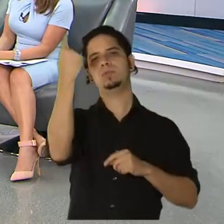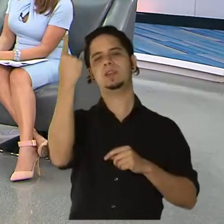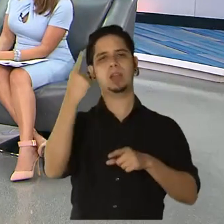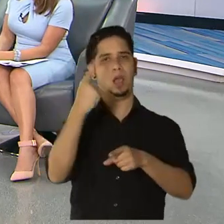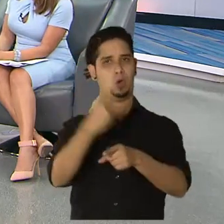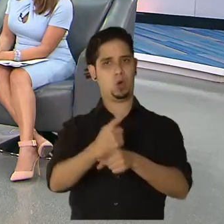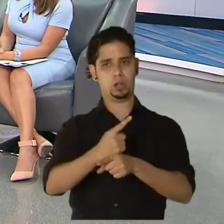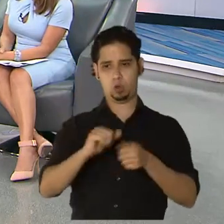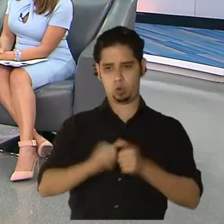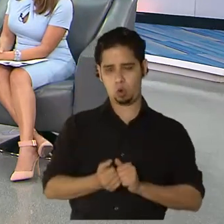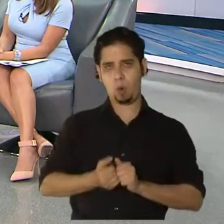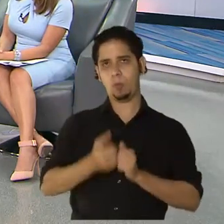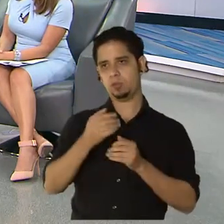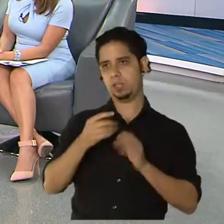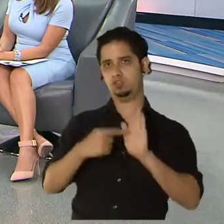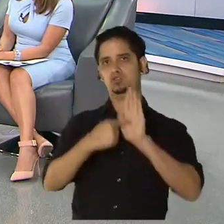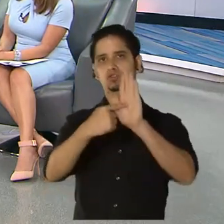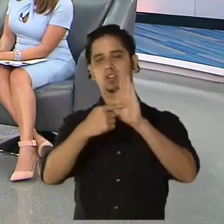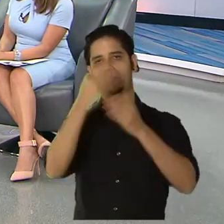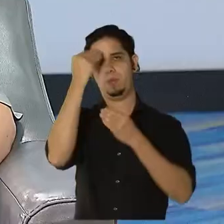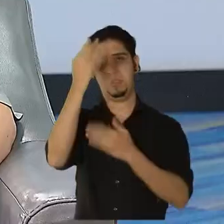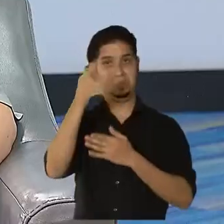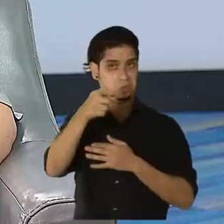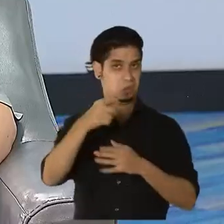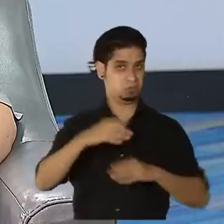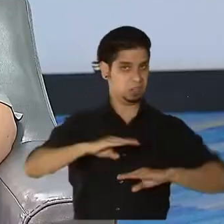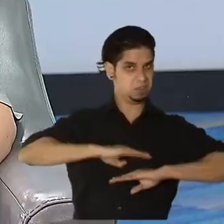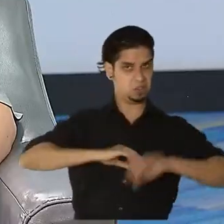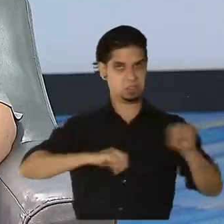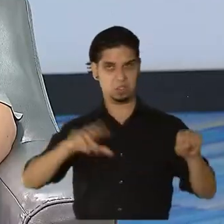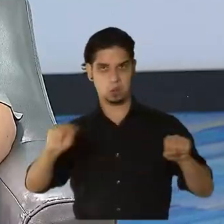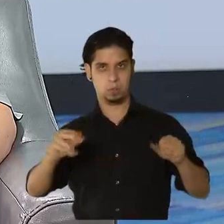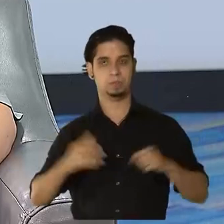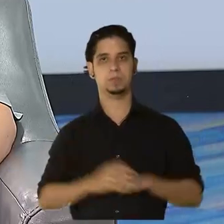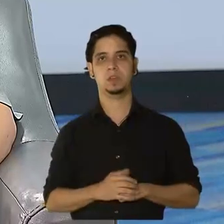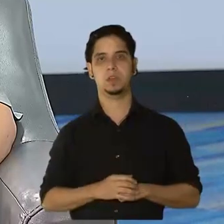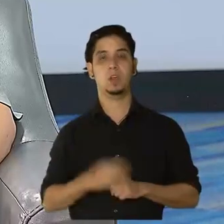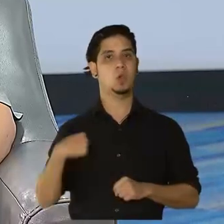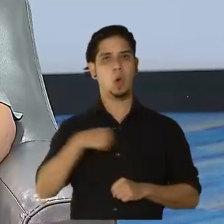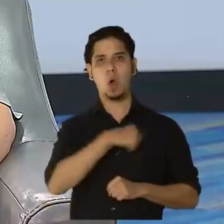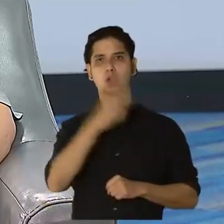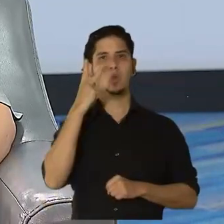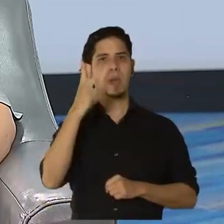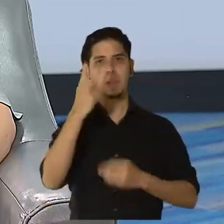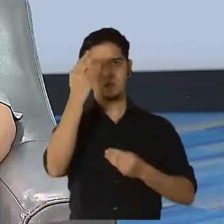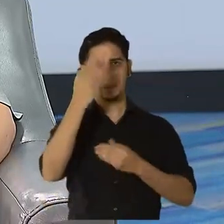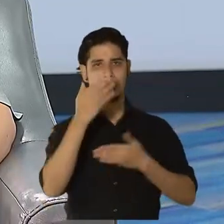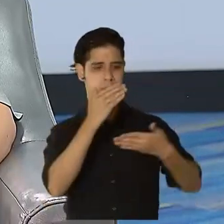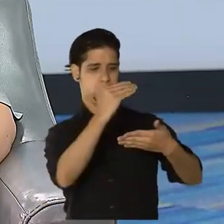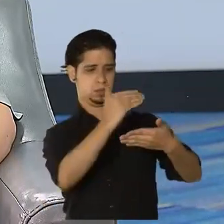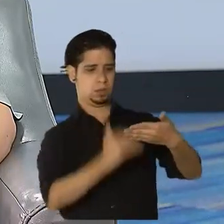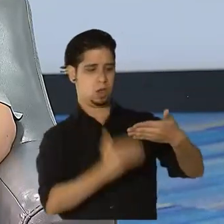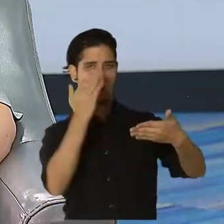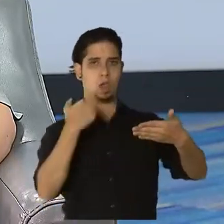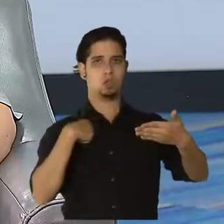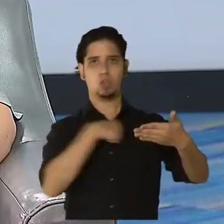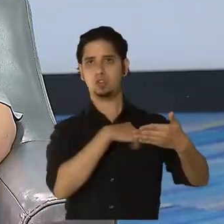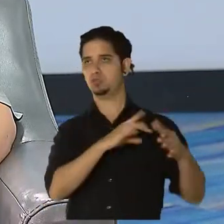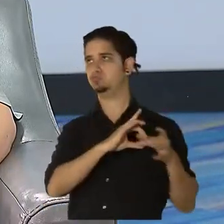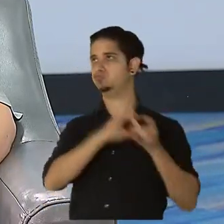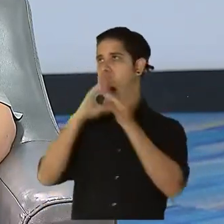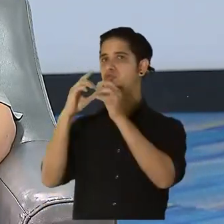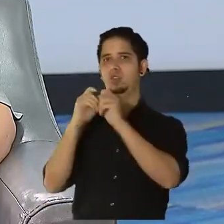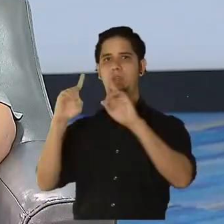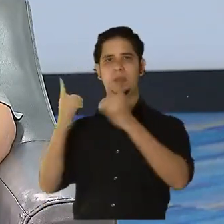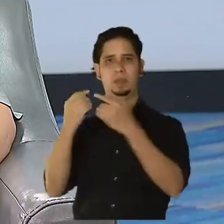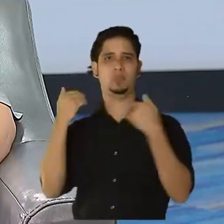la divulgación de datos en ese sentido? Nosotros vemos los datos en gran medida porque somos aliados del Departamento de Salud